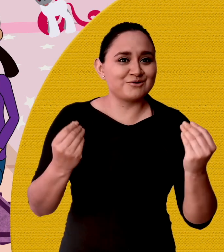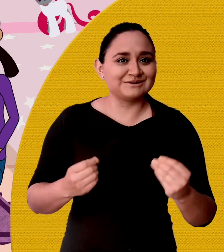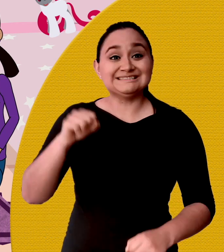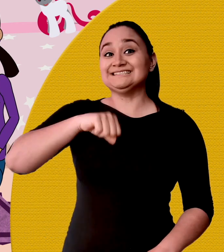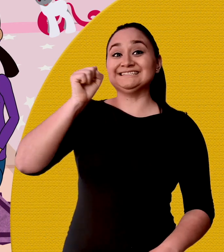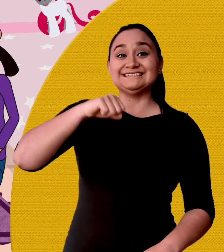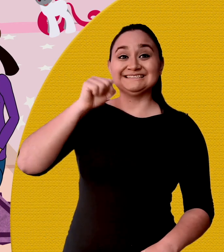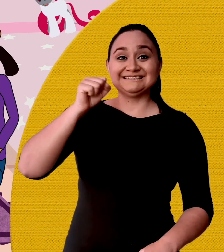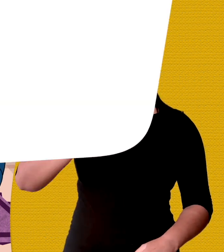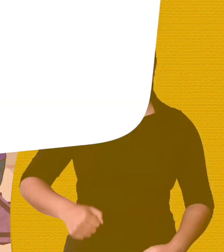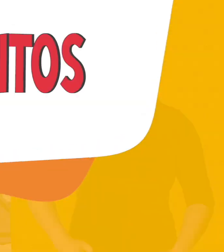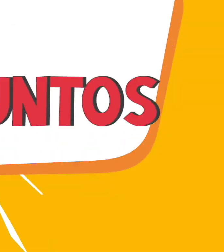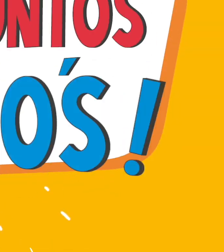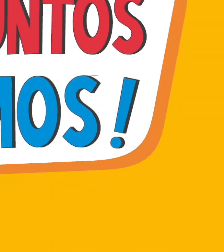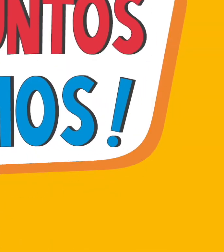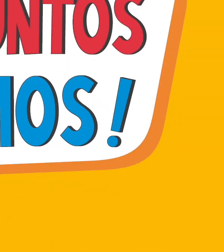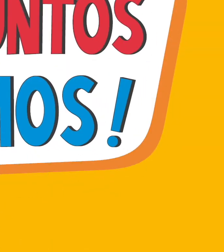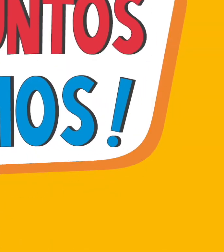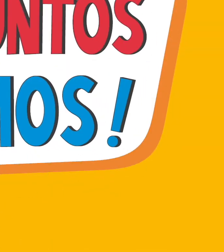rompecabezas. ¡Sí!